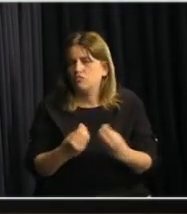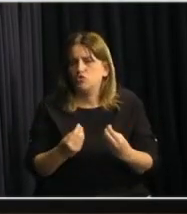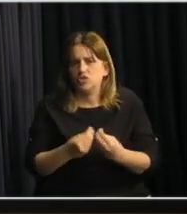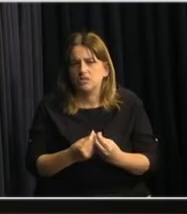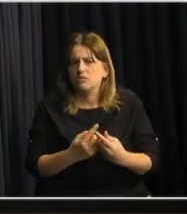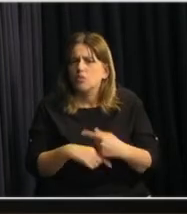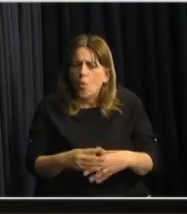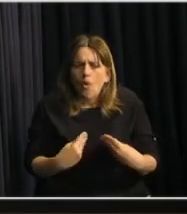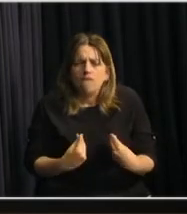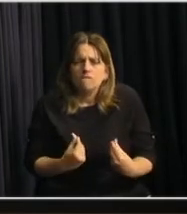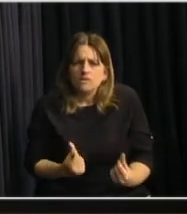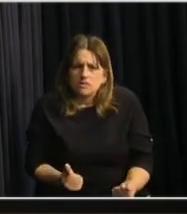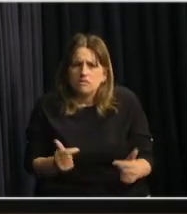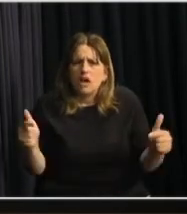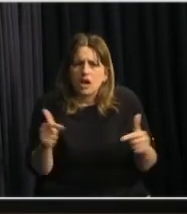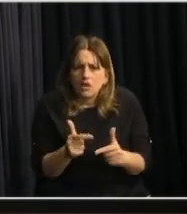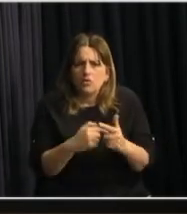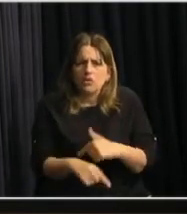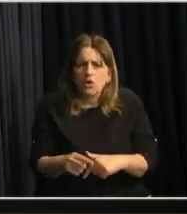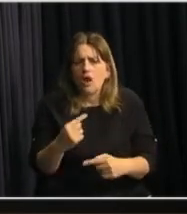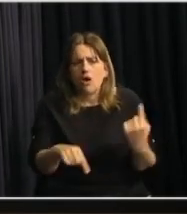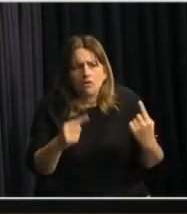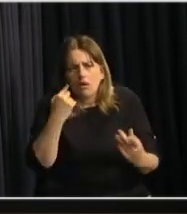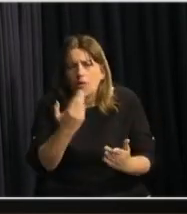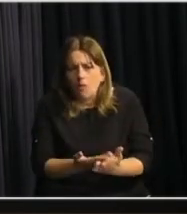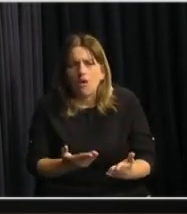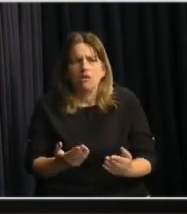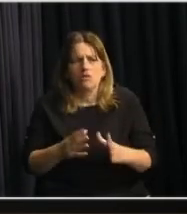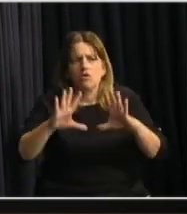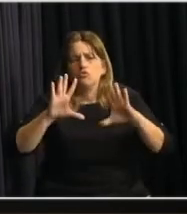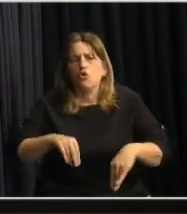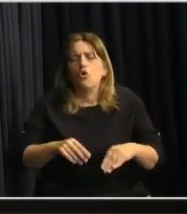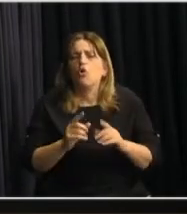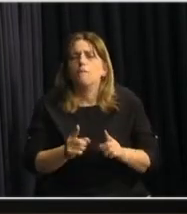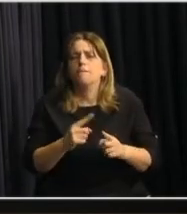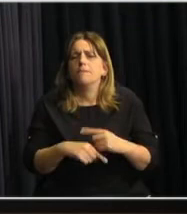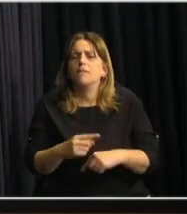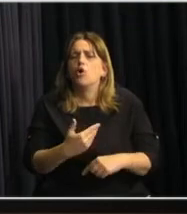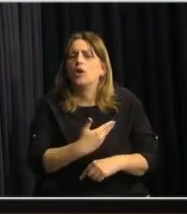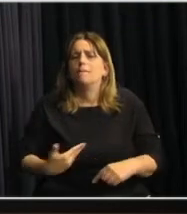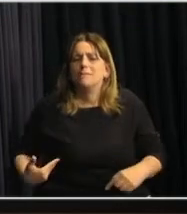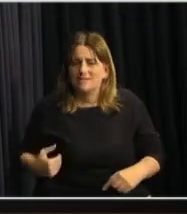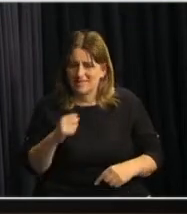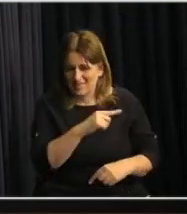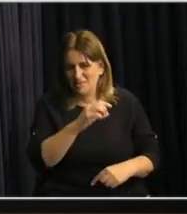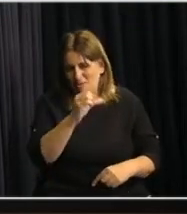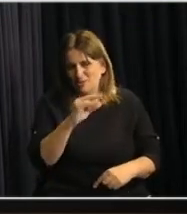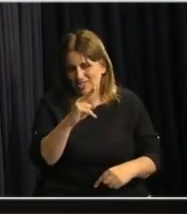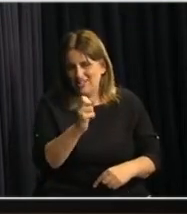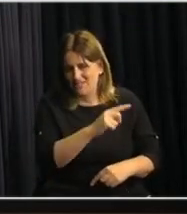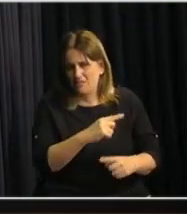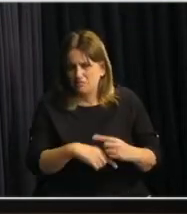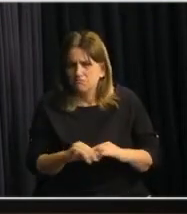sensibilidad en cada una de las reuniones, en cada una de las medidas que hemos propuesto, incluso con el Presidente del CODICEN y que hemos